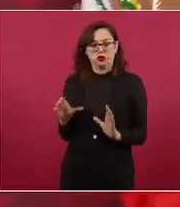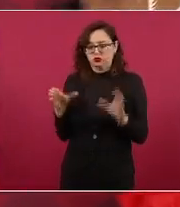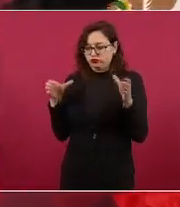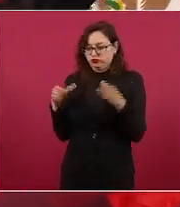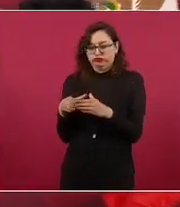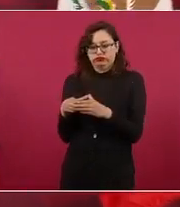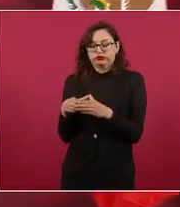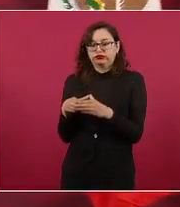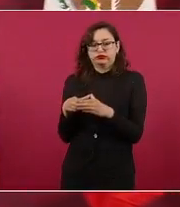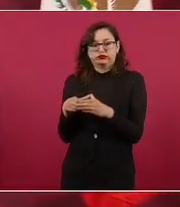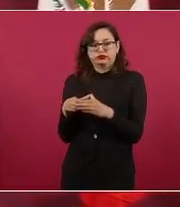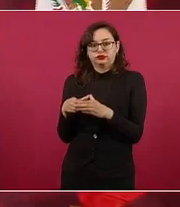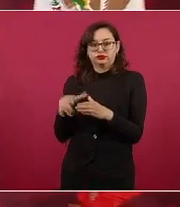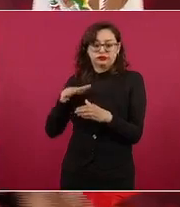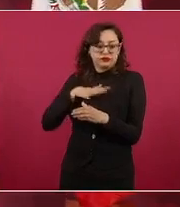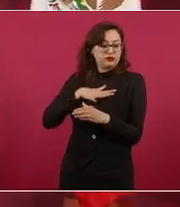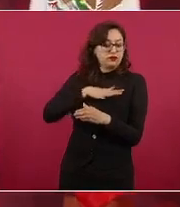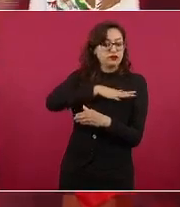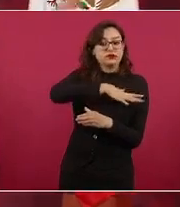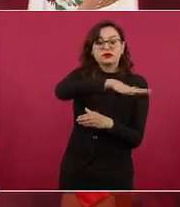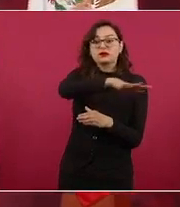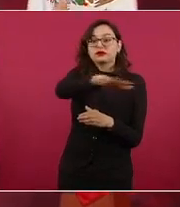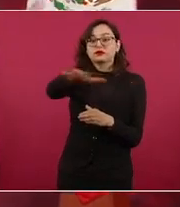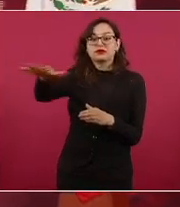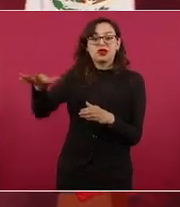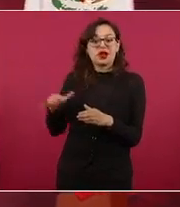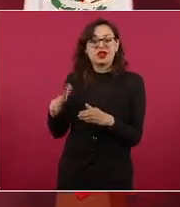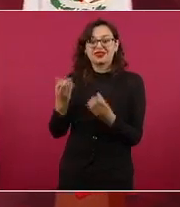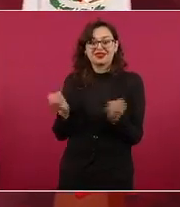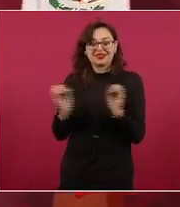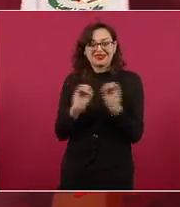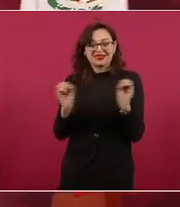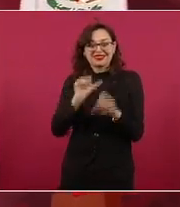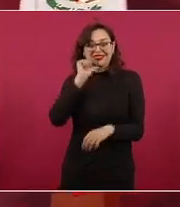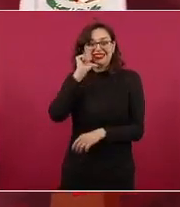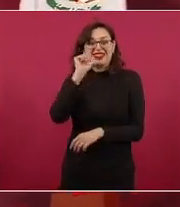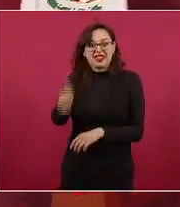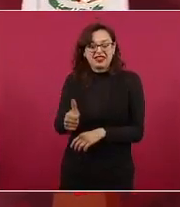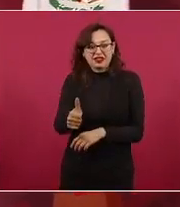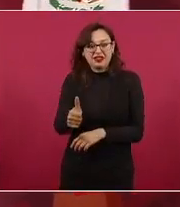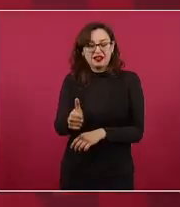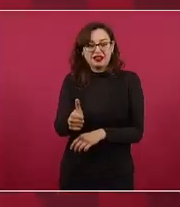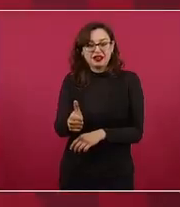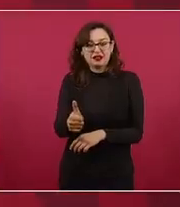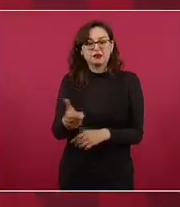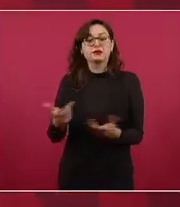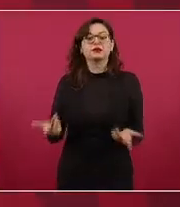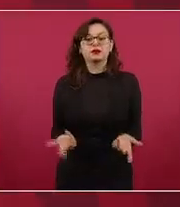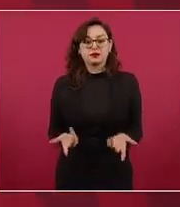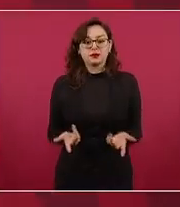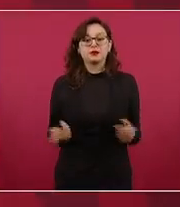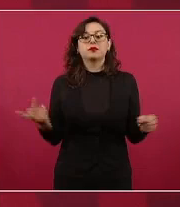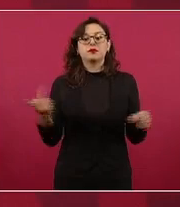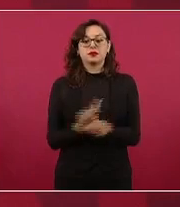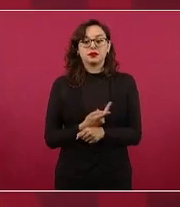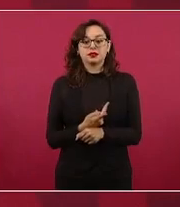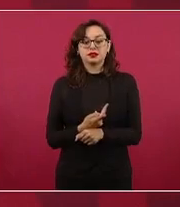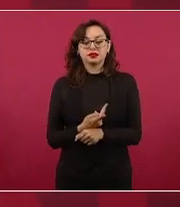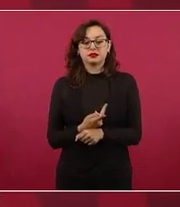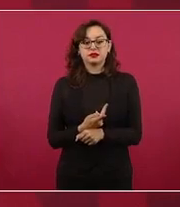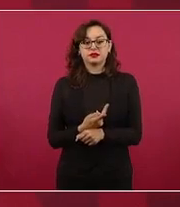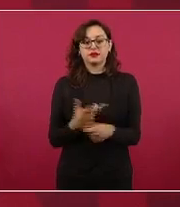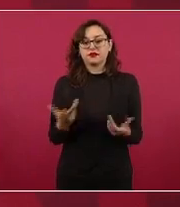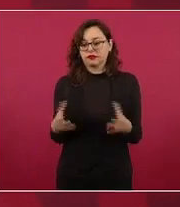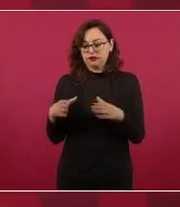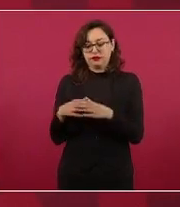hacía falta todo entonces ¿qué se decidió? ya no se dan